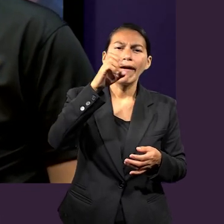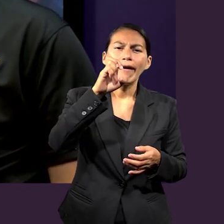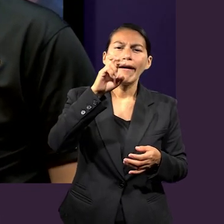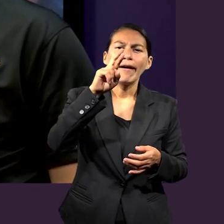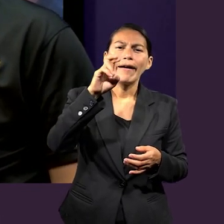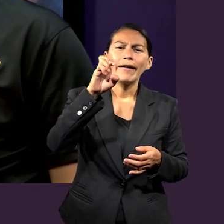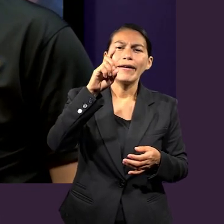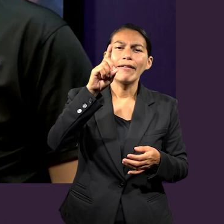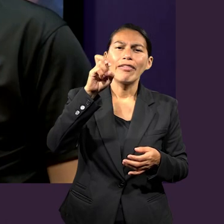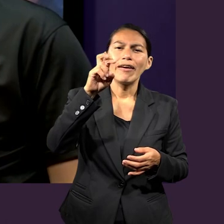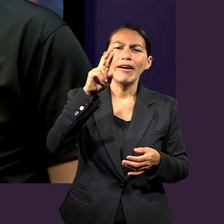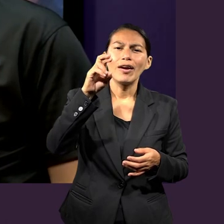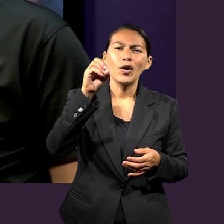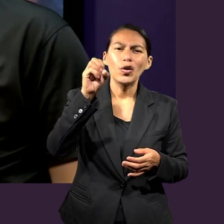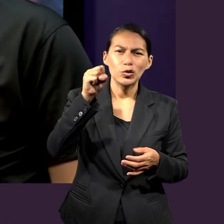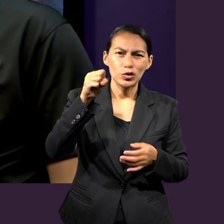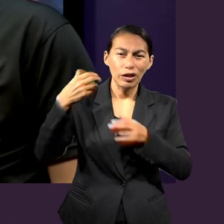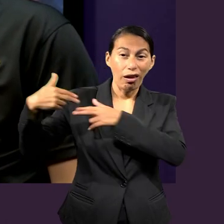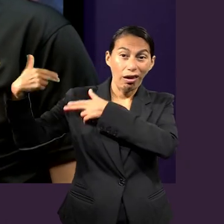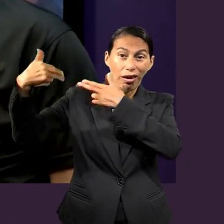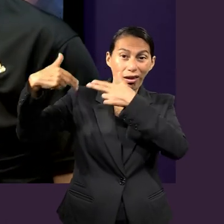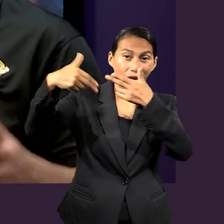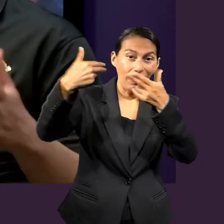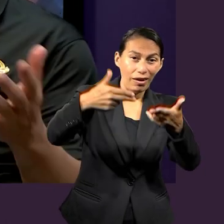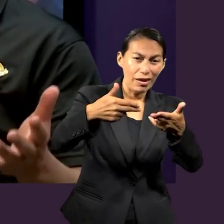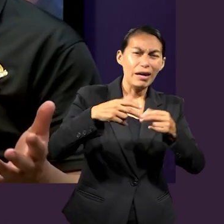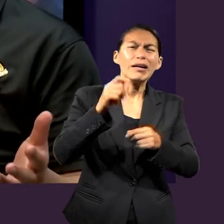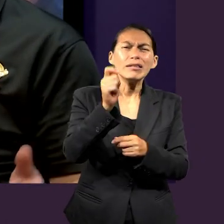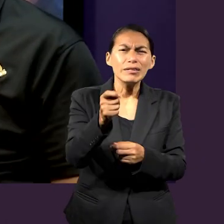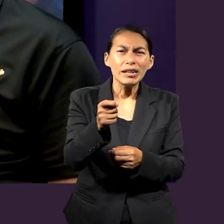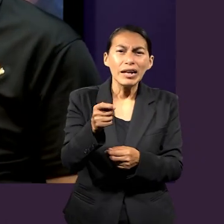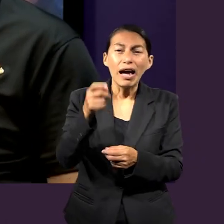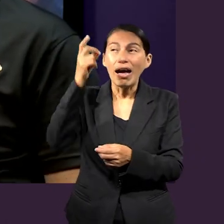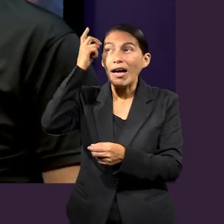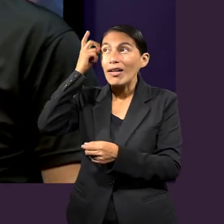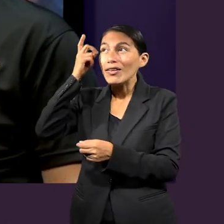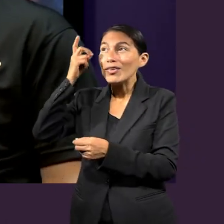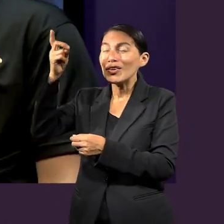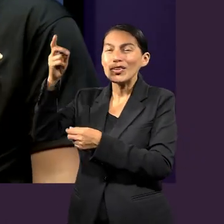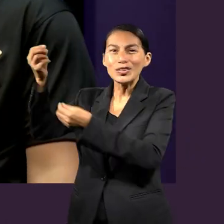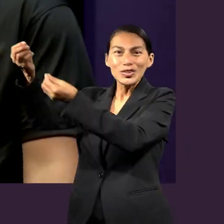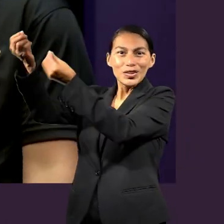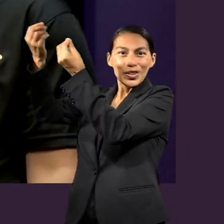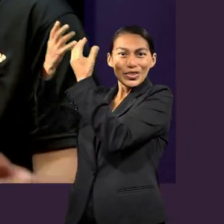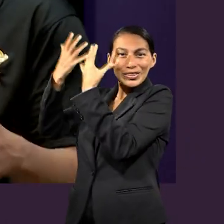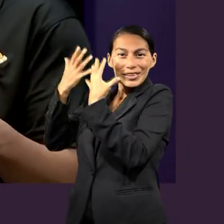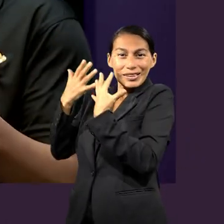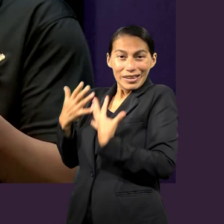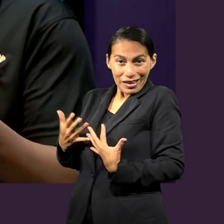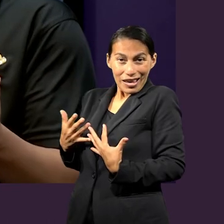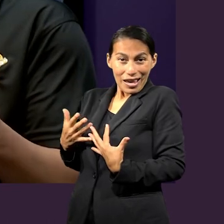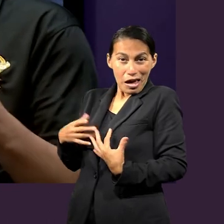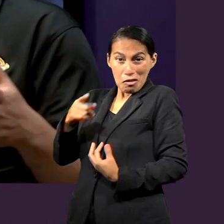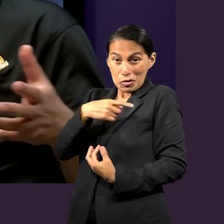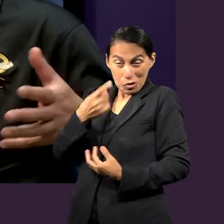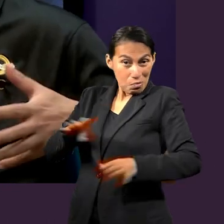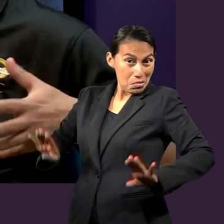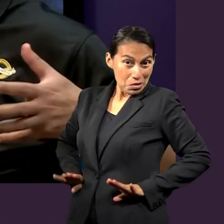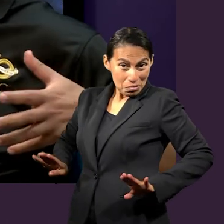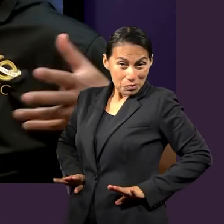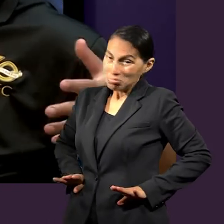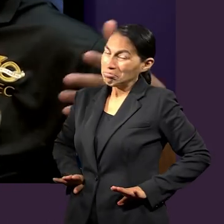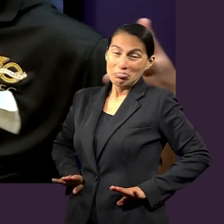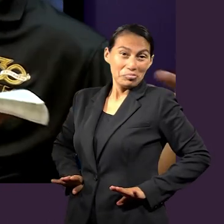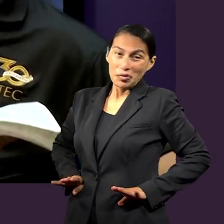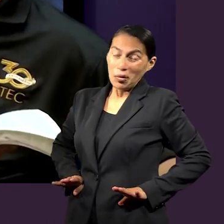al final de cuentas, nosotros Dios a través de su sangre y de lo que hizo por nosotros, nos hace herederos, nos hace partícipes, nos